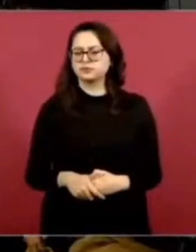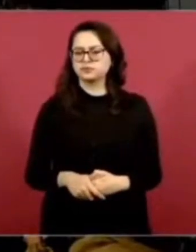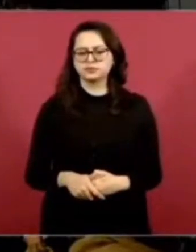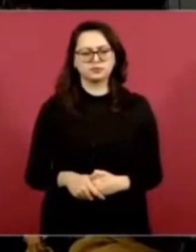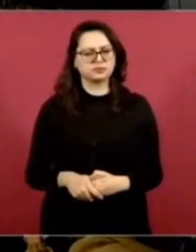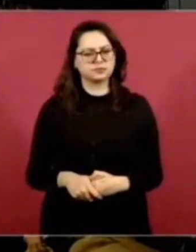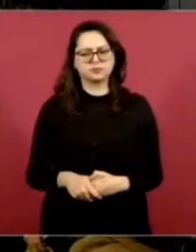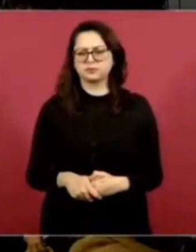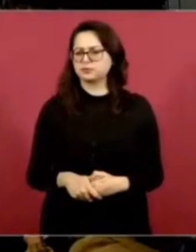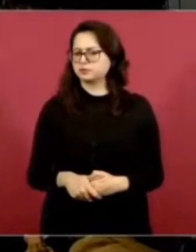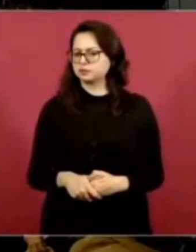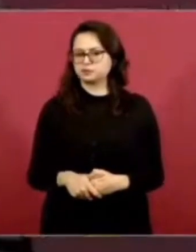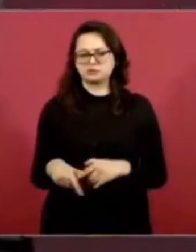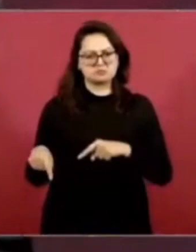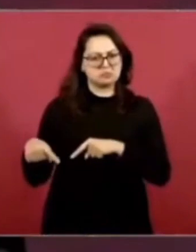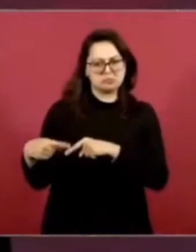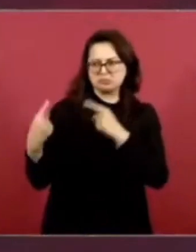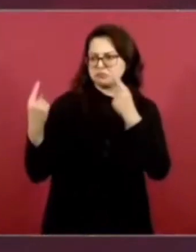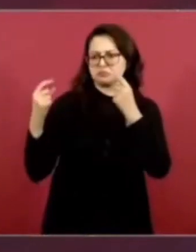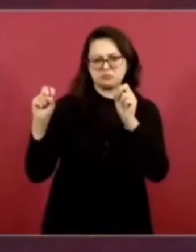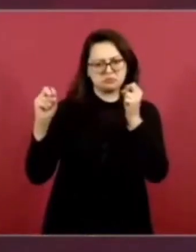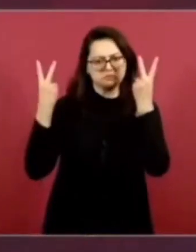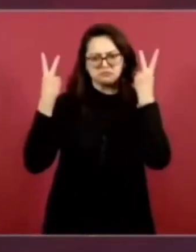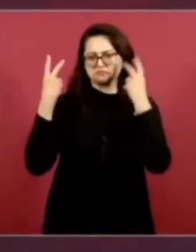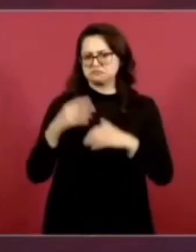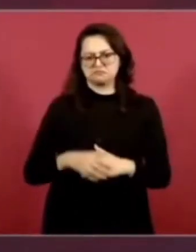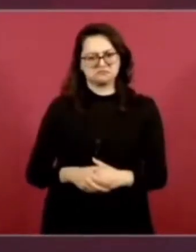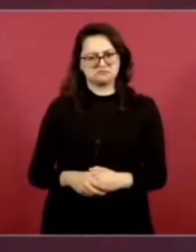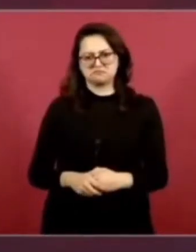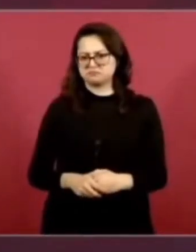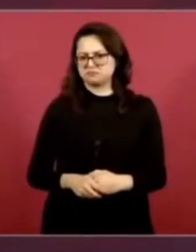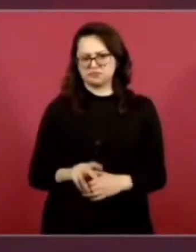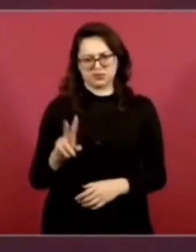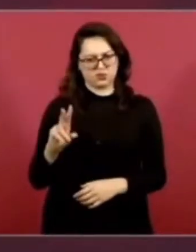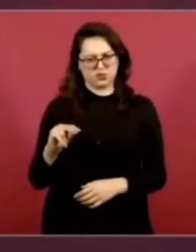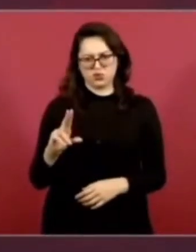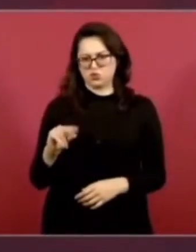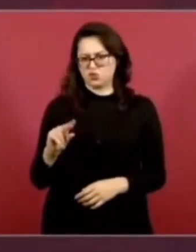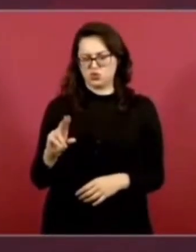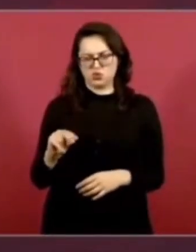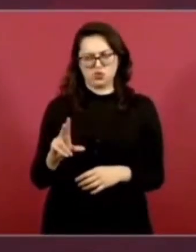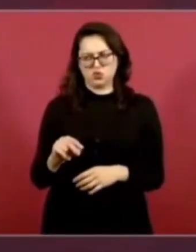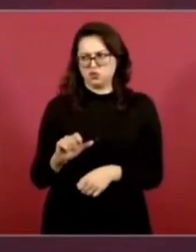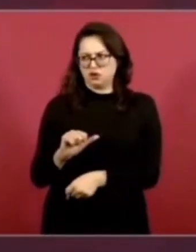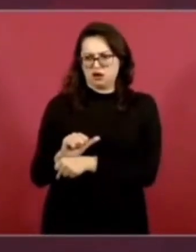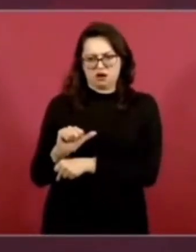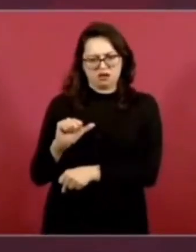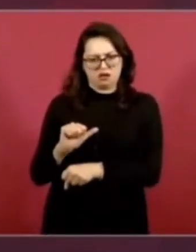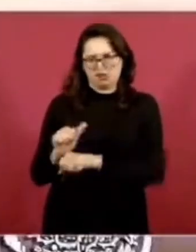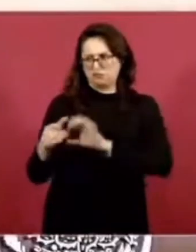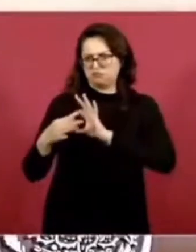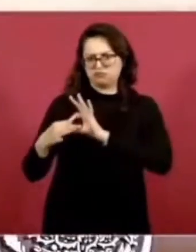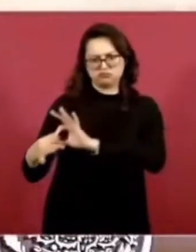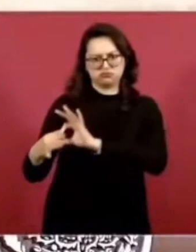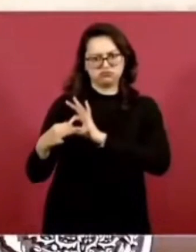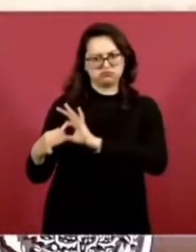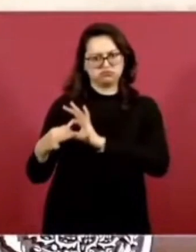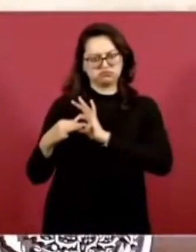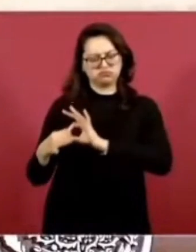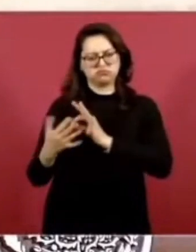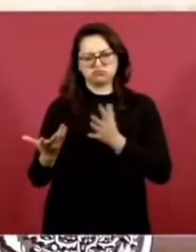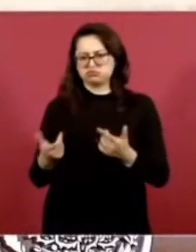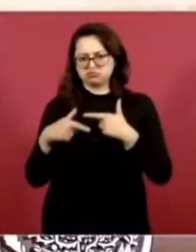a romper relaciones con Argentina porque un país, una nación,